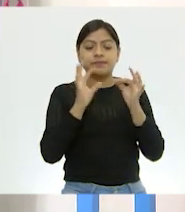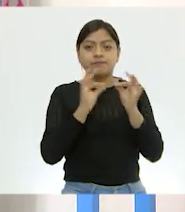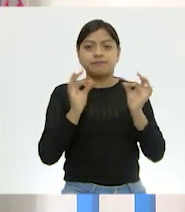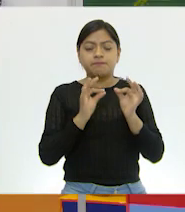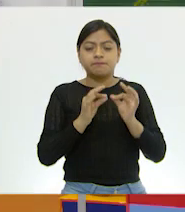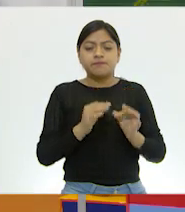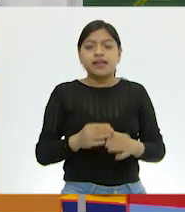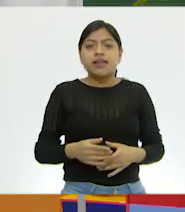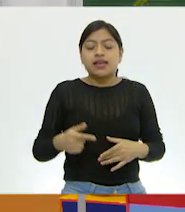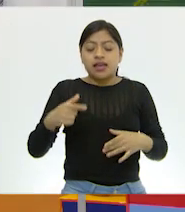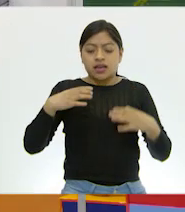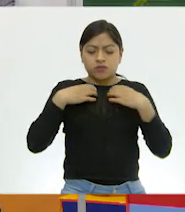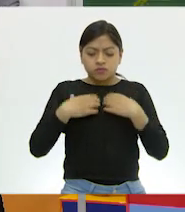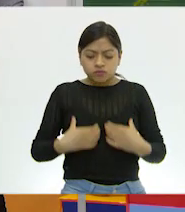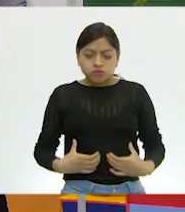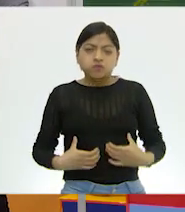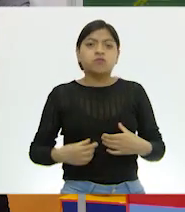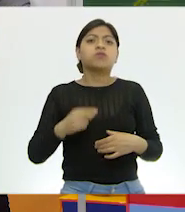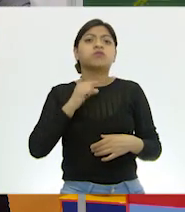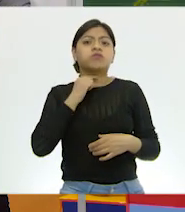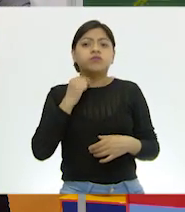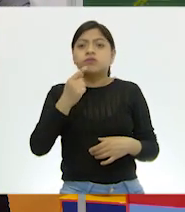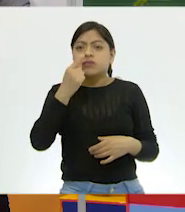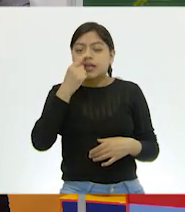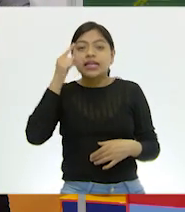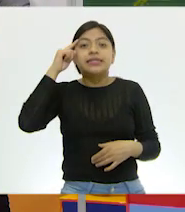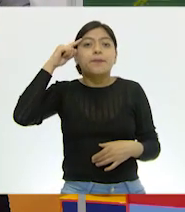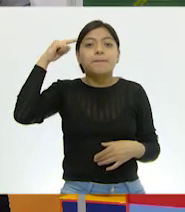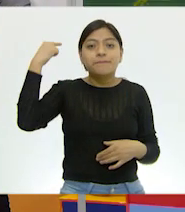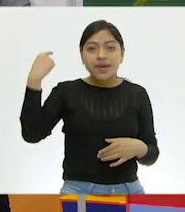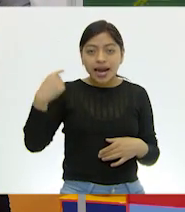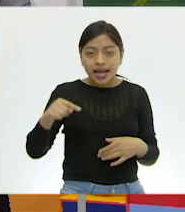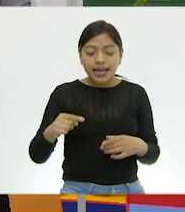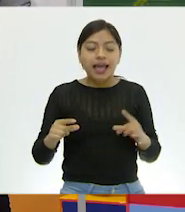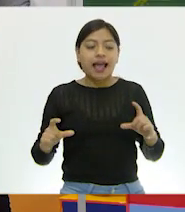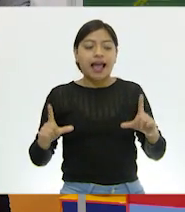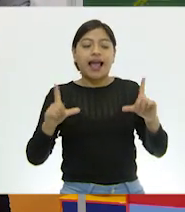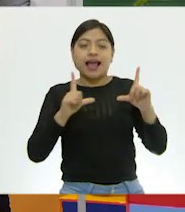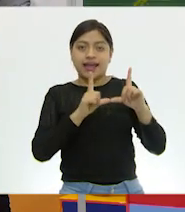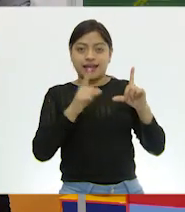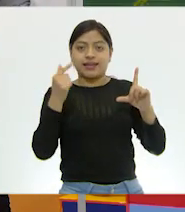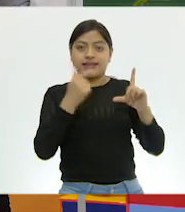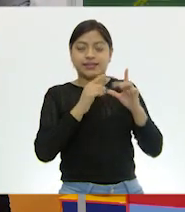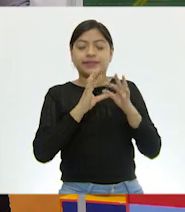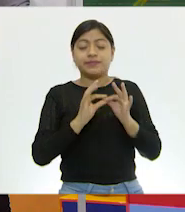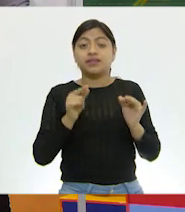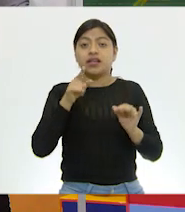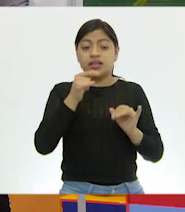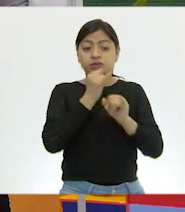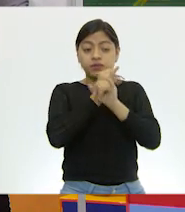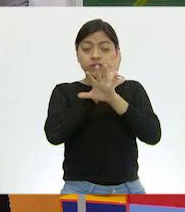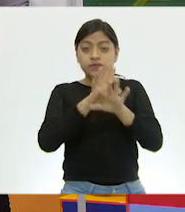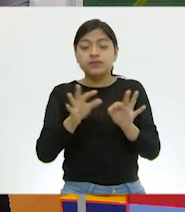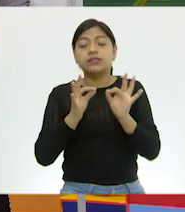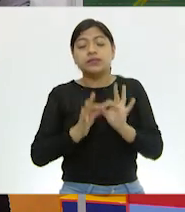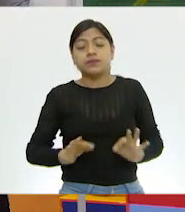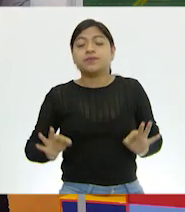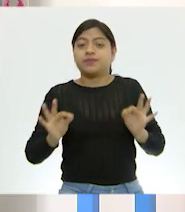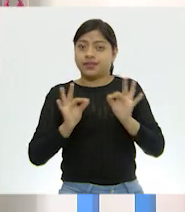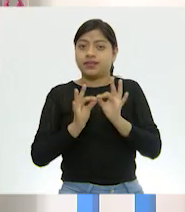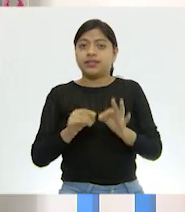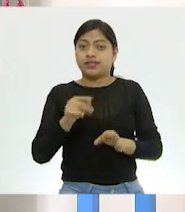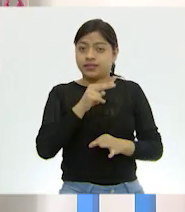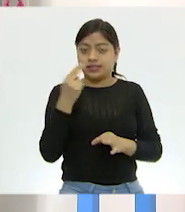sistema respiratorio. Porque es importante tener bien, bien clara esa información y a veces estos apoyos son importantes.